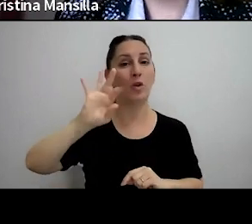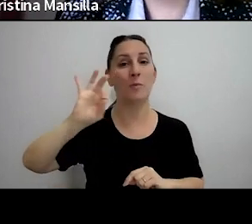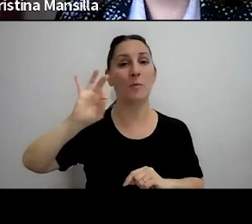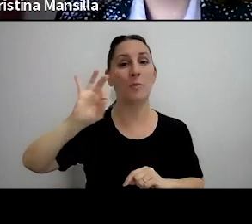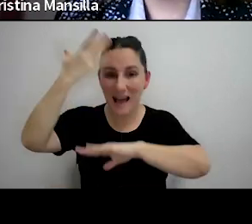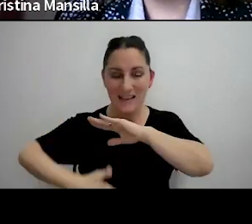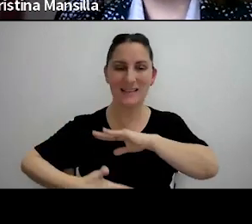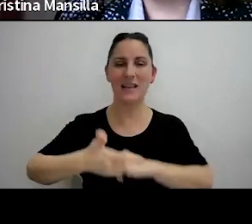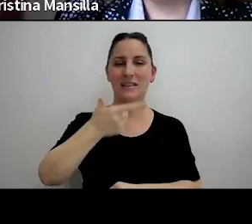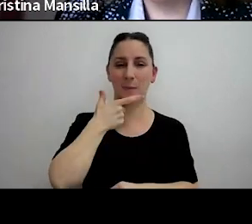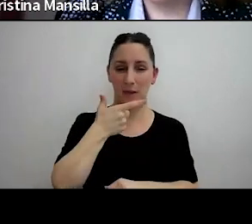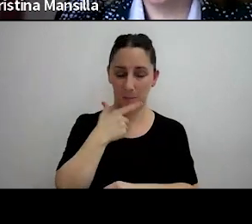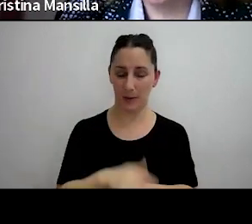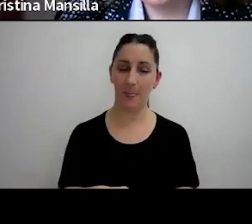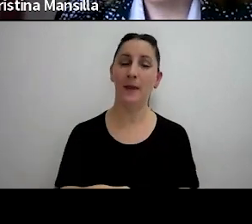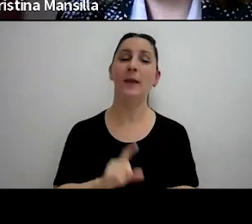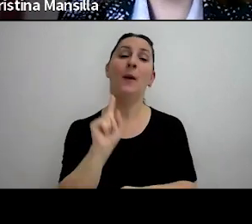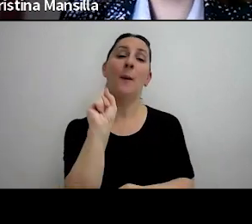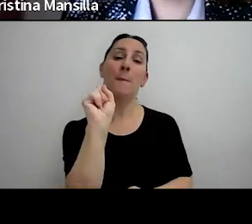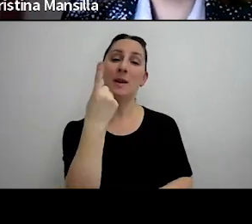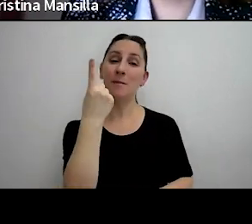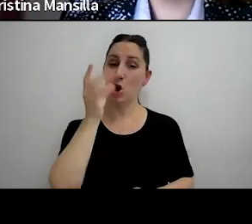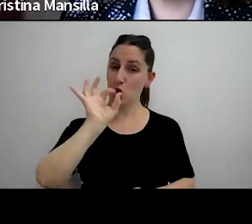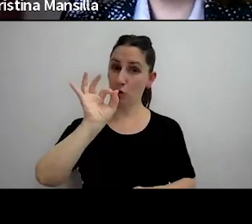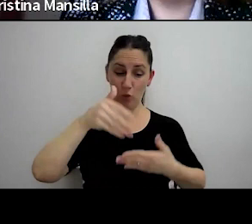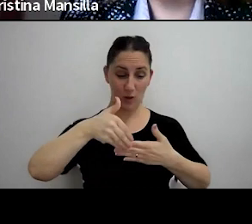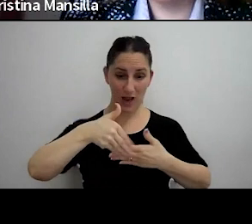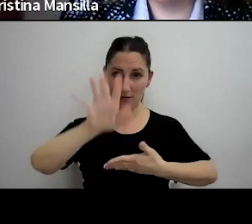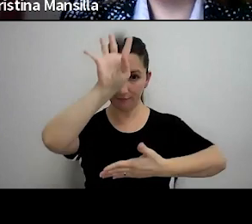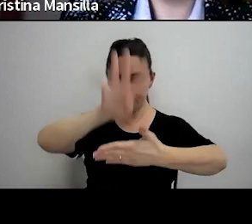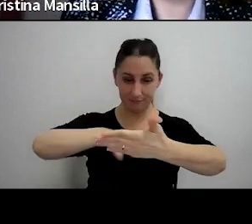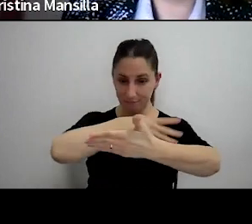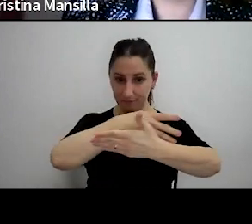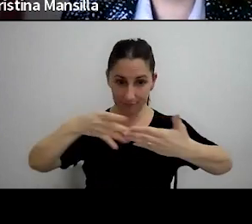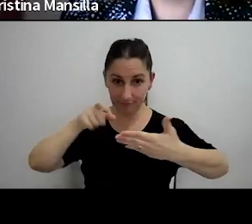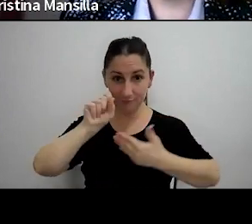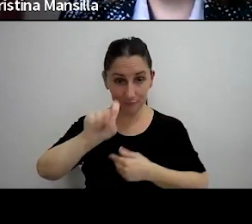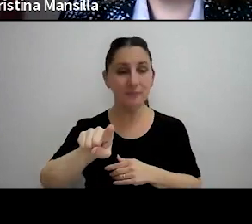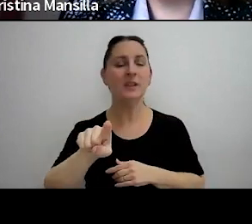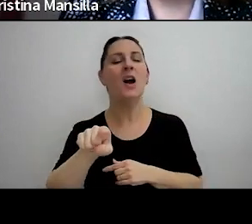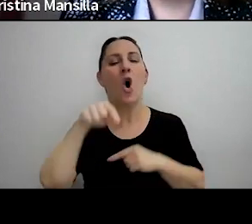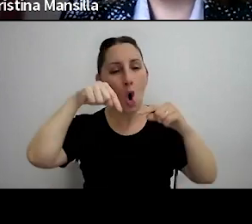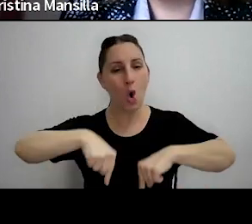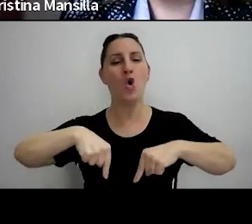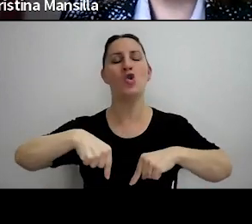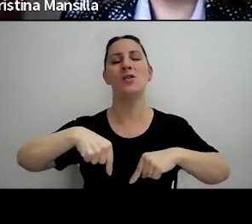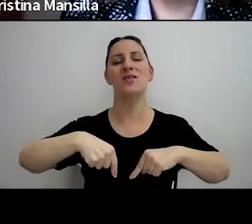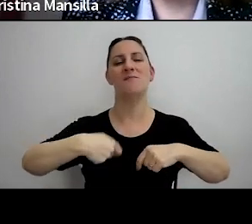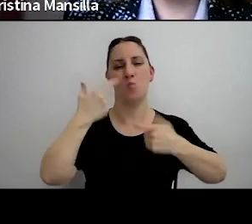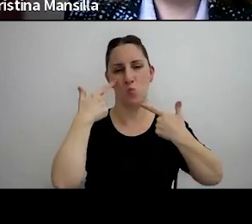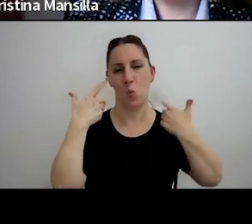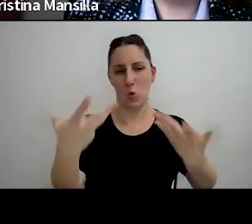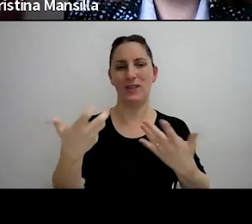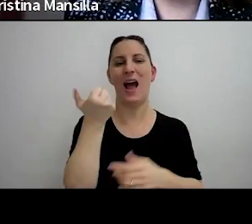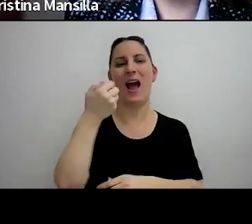y a partir del primero de octubre utilizar las tablas del micrositio y que hoy se encuentran disponibles como